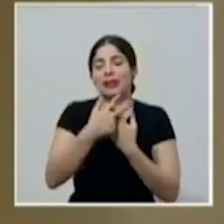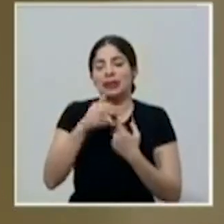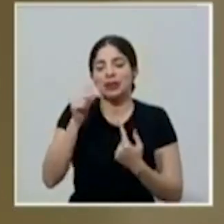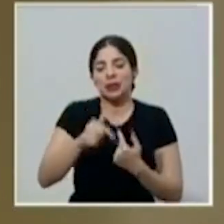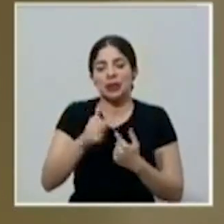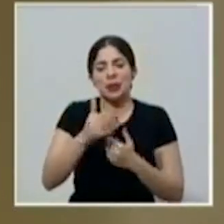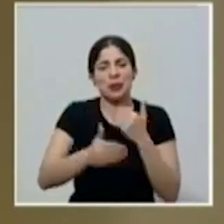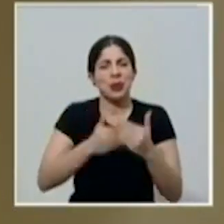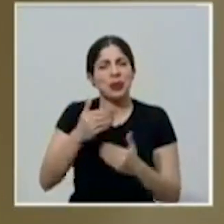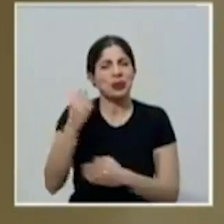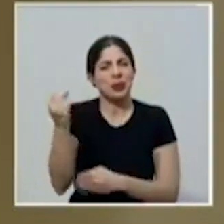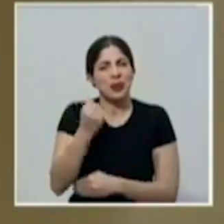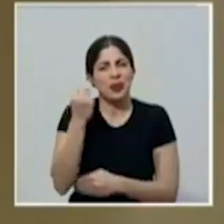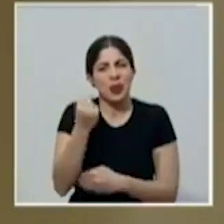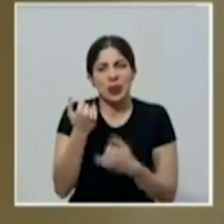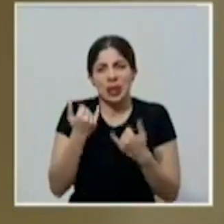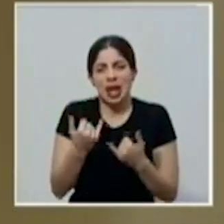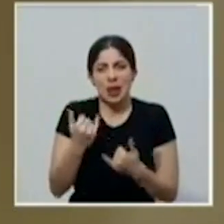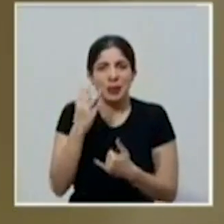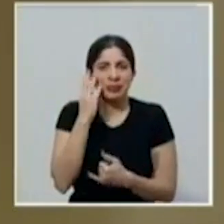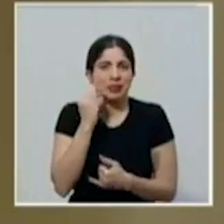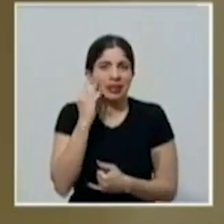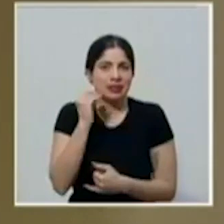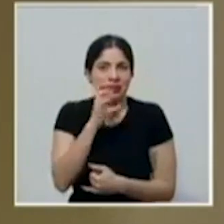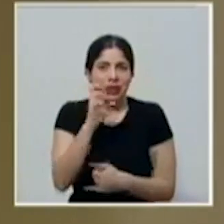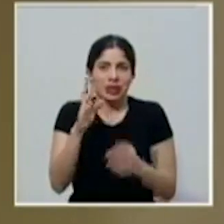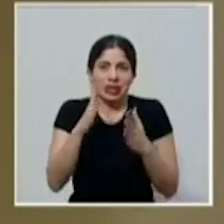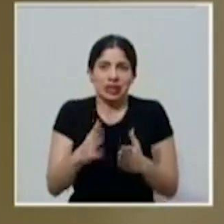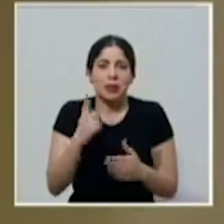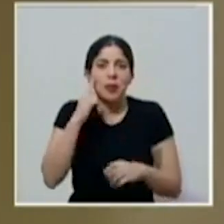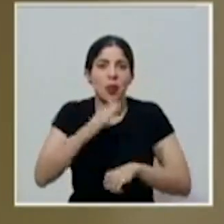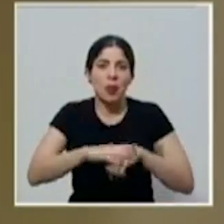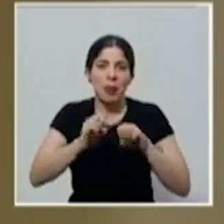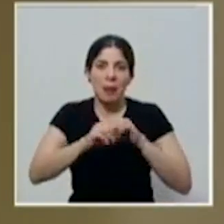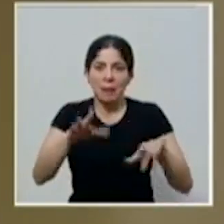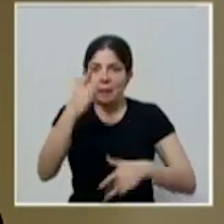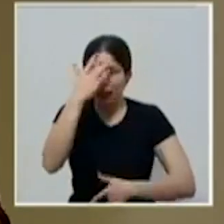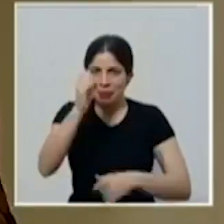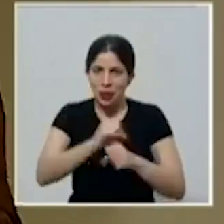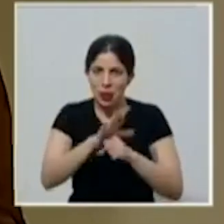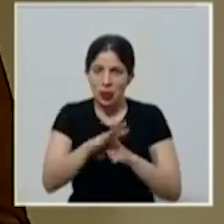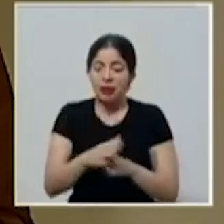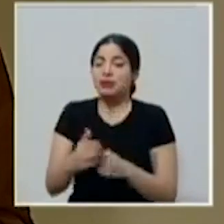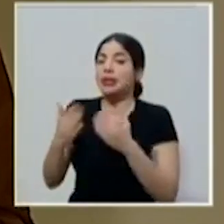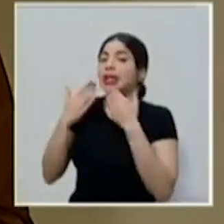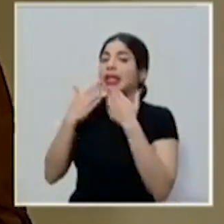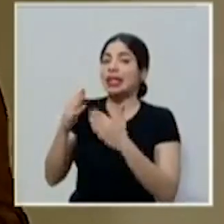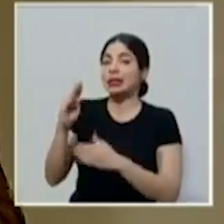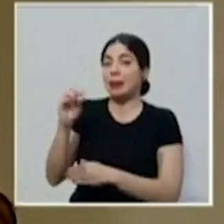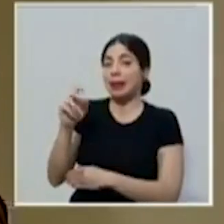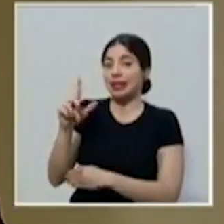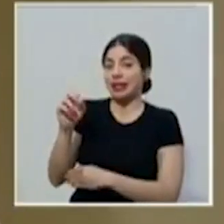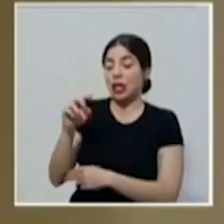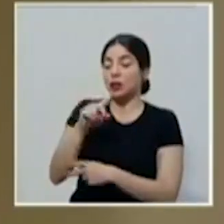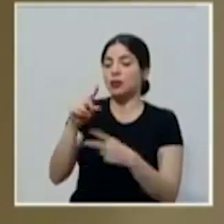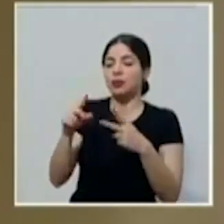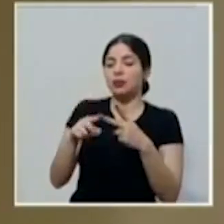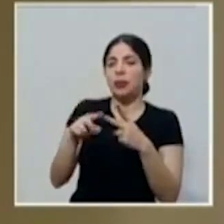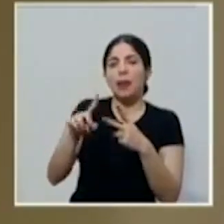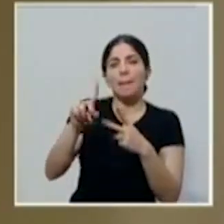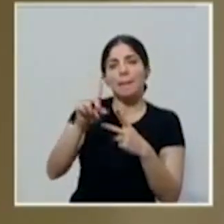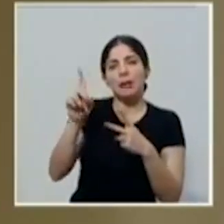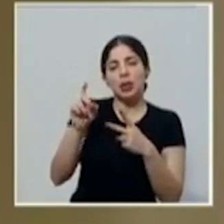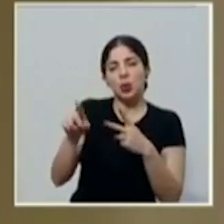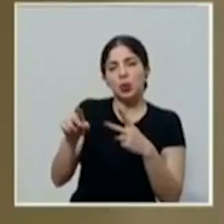tan duro que estamos viviendo los costarricenses con la pandemia del COVID-19. Gracias, don Marcelo. La siguiente pregunta